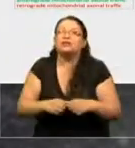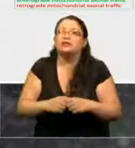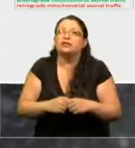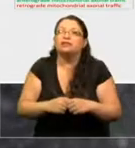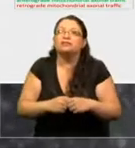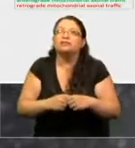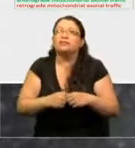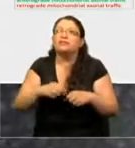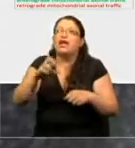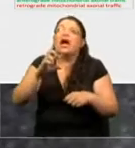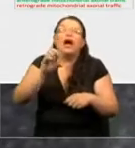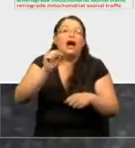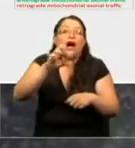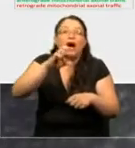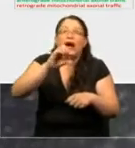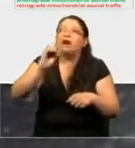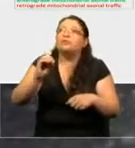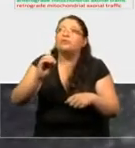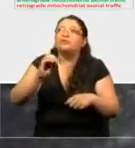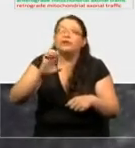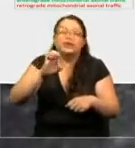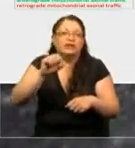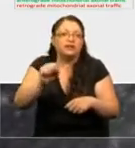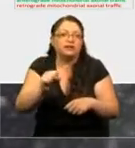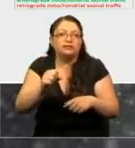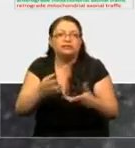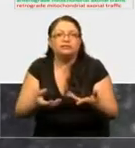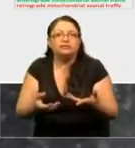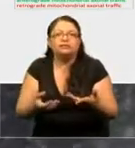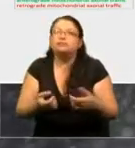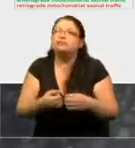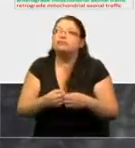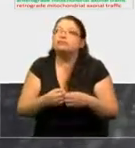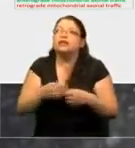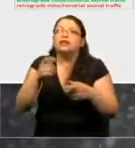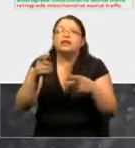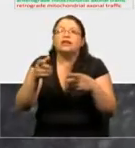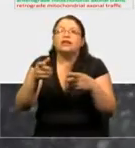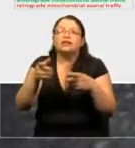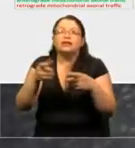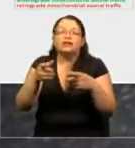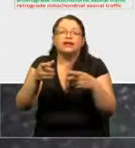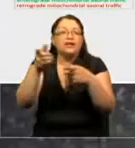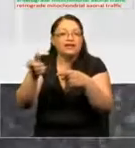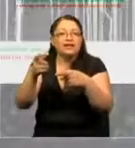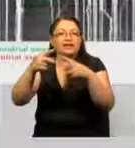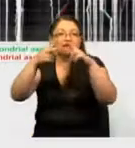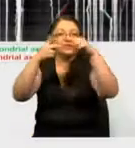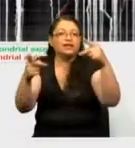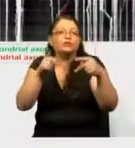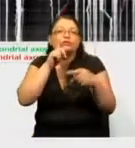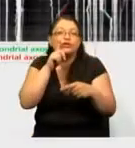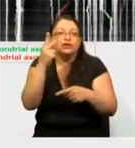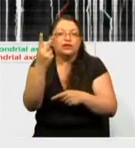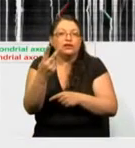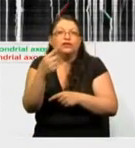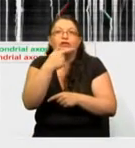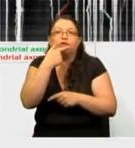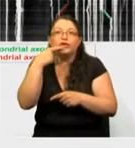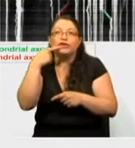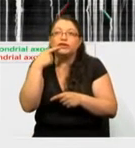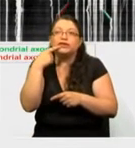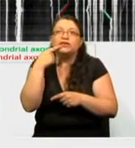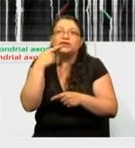que es lo que está pintado ahí en naranjo. Y el gen APO-E en humanos viene en dos sabores. Tenemos APO